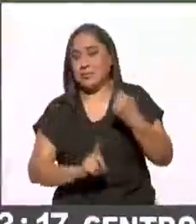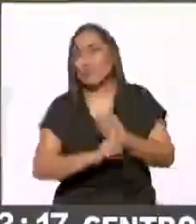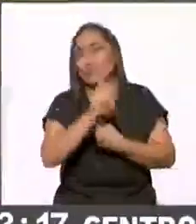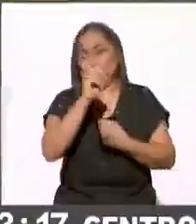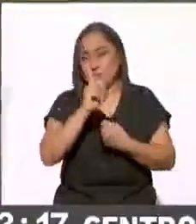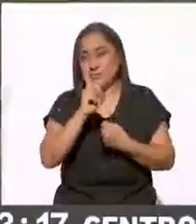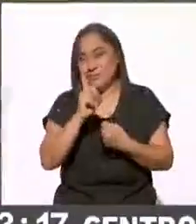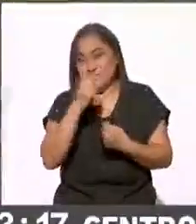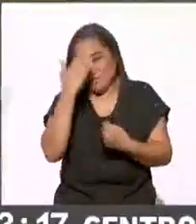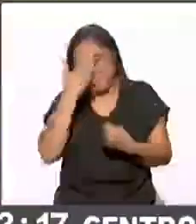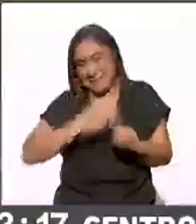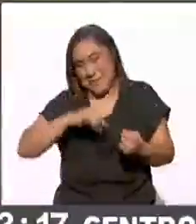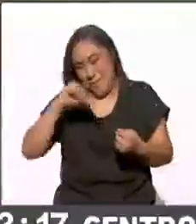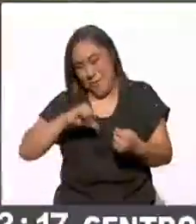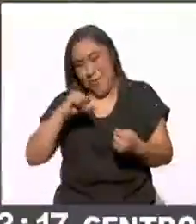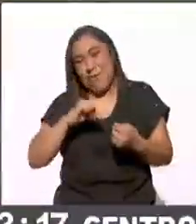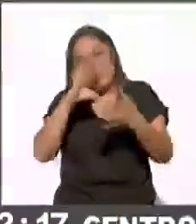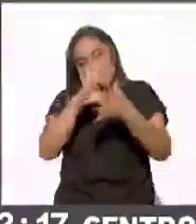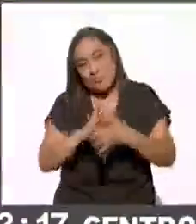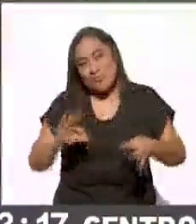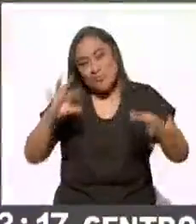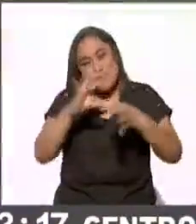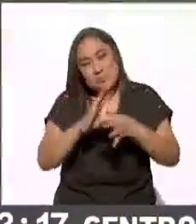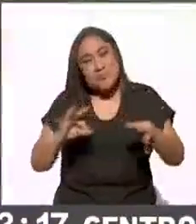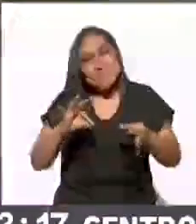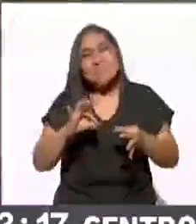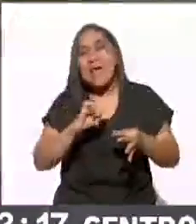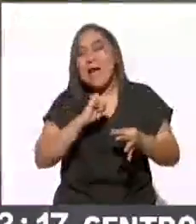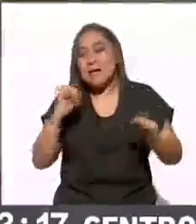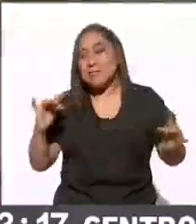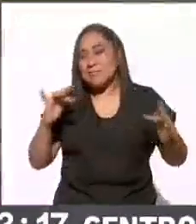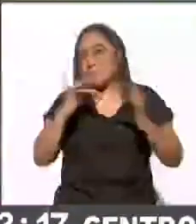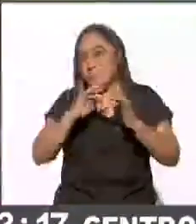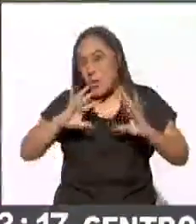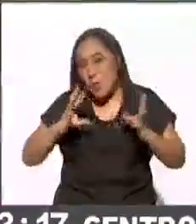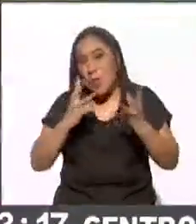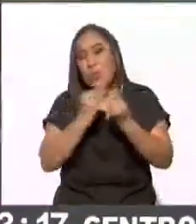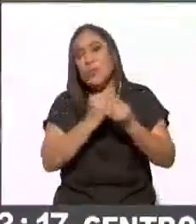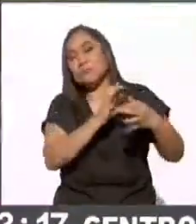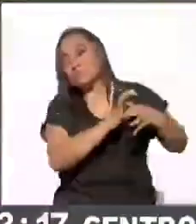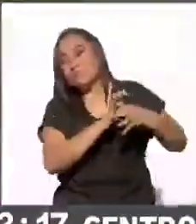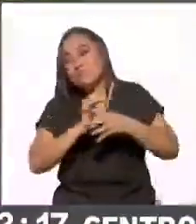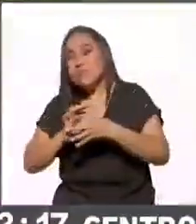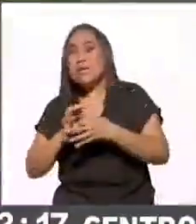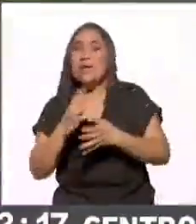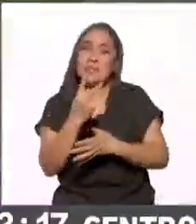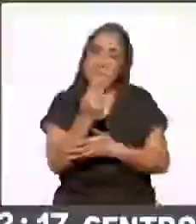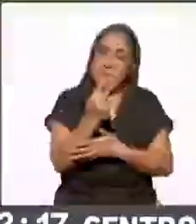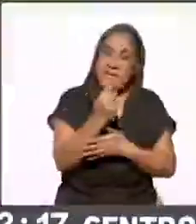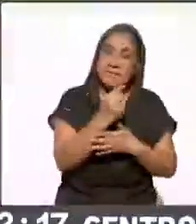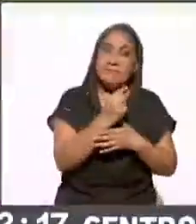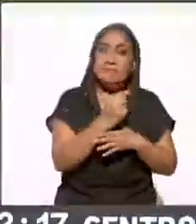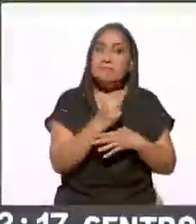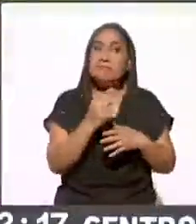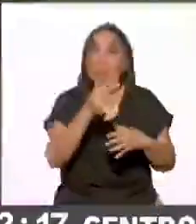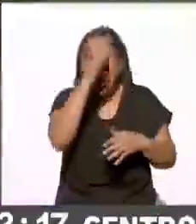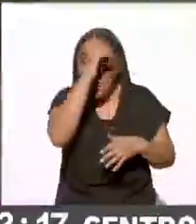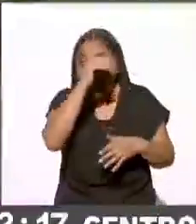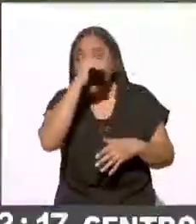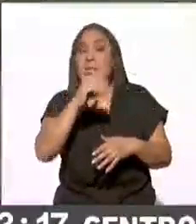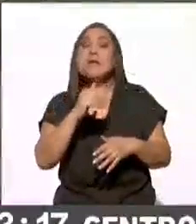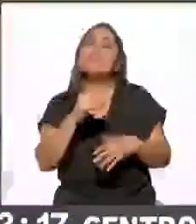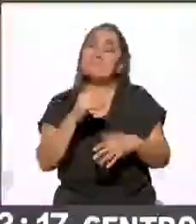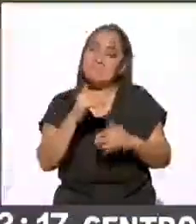cuenta a lo largo de toda esta transmisión conjunta de los medios públicos, también podemos decir que hubo más noticias